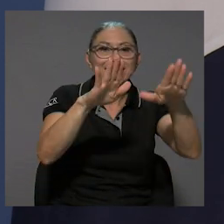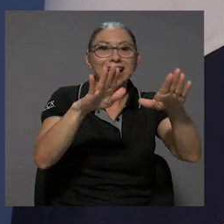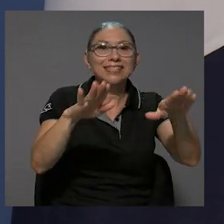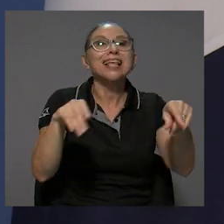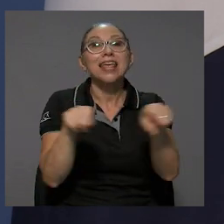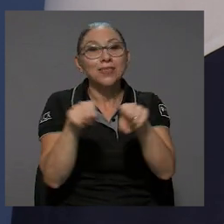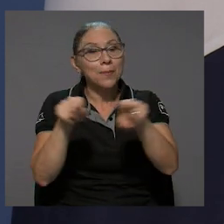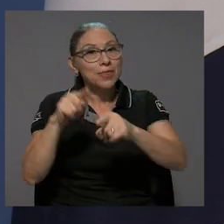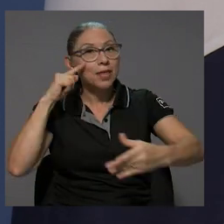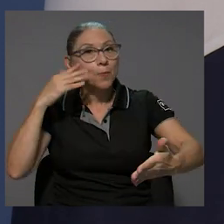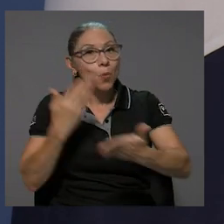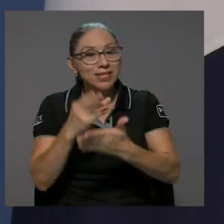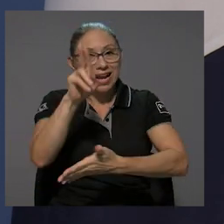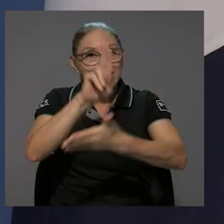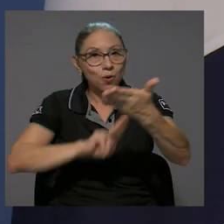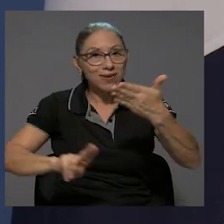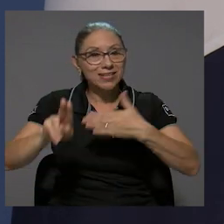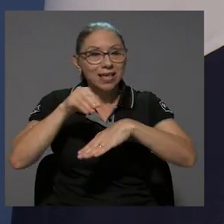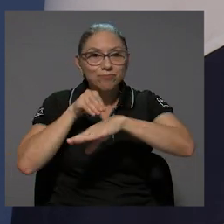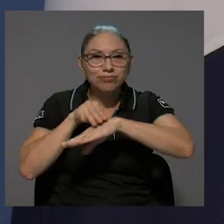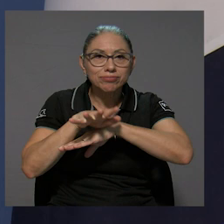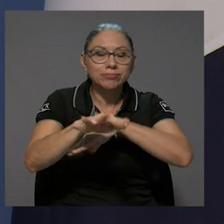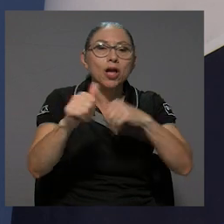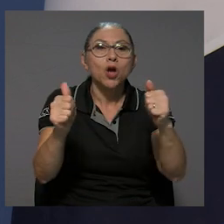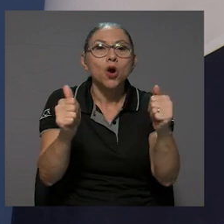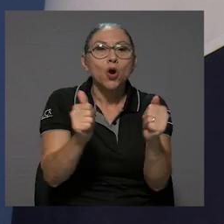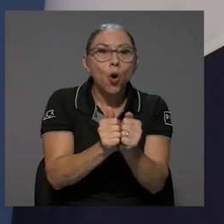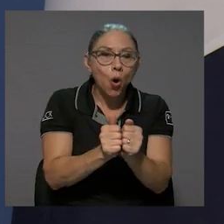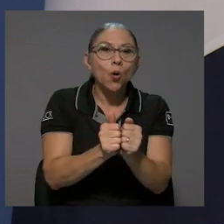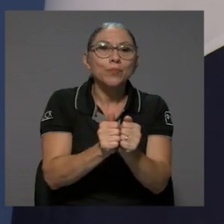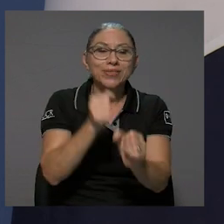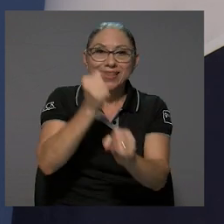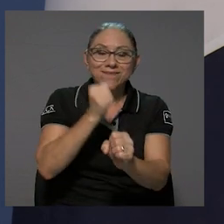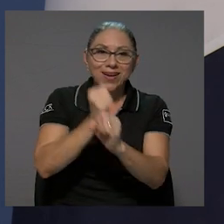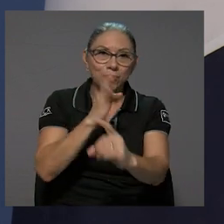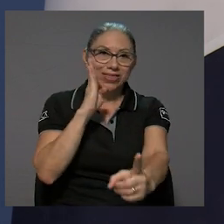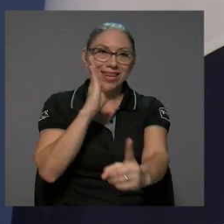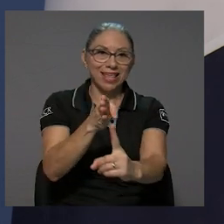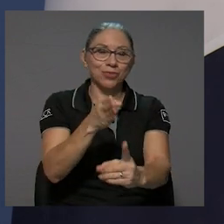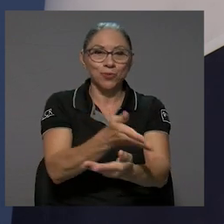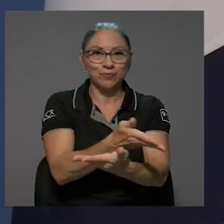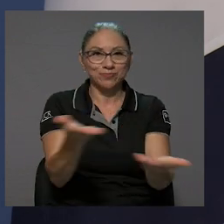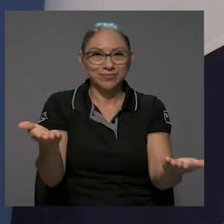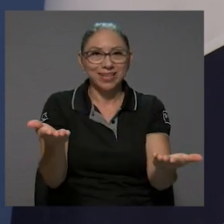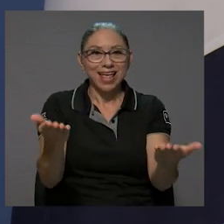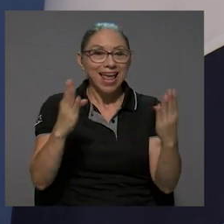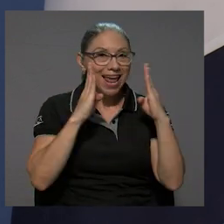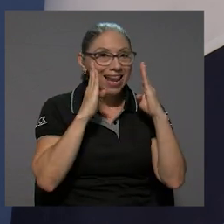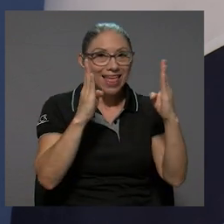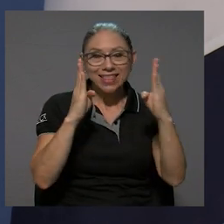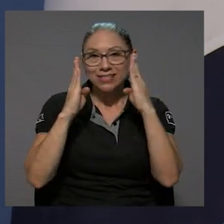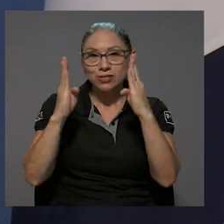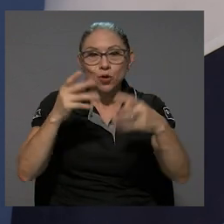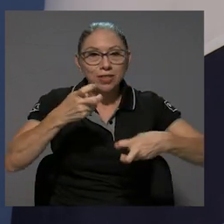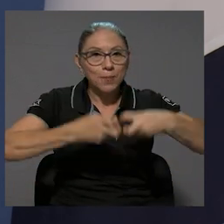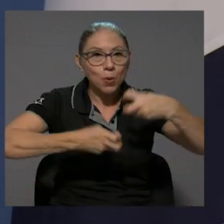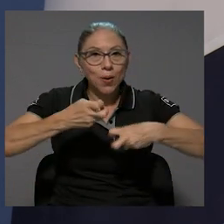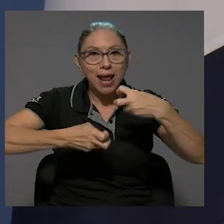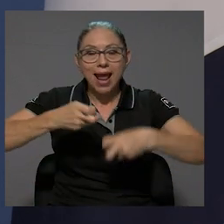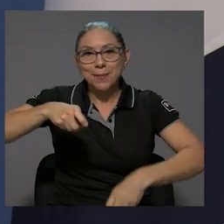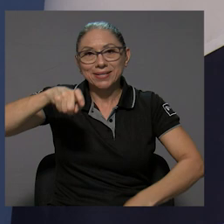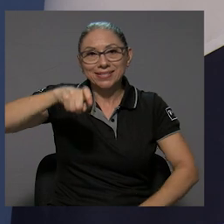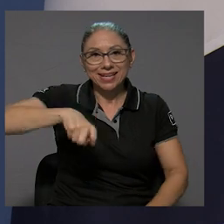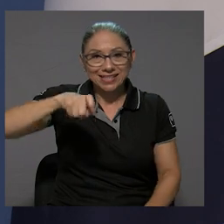impacto que tiene la universidad por medio de la intervención directa, en la atención de